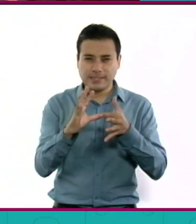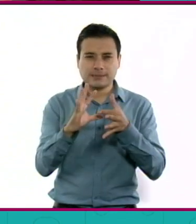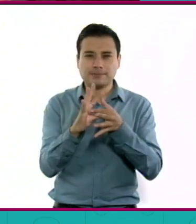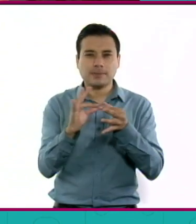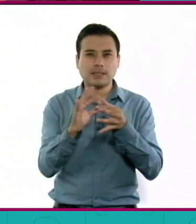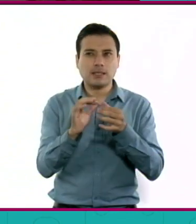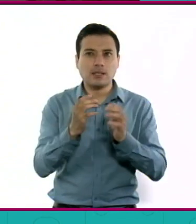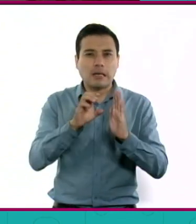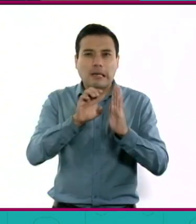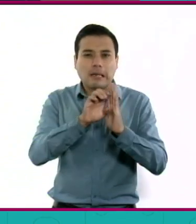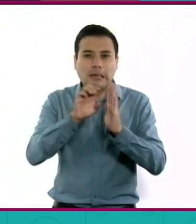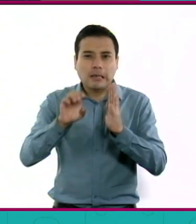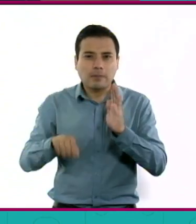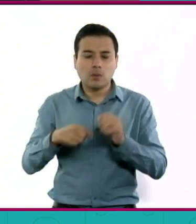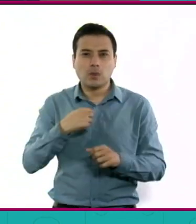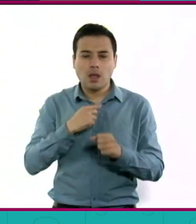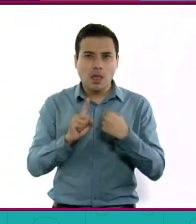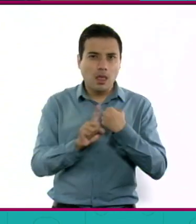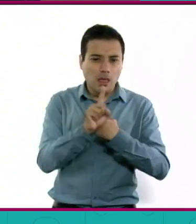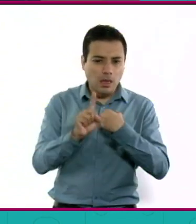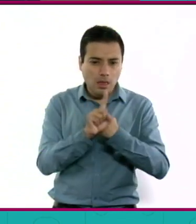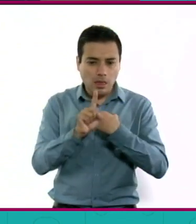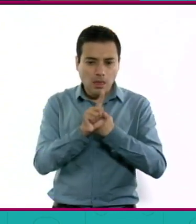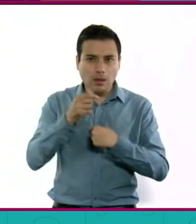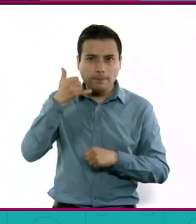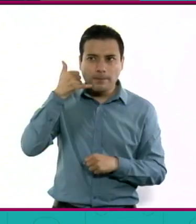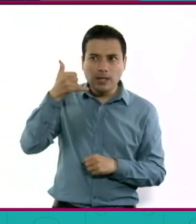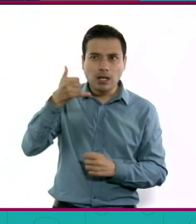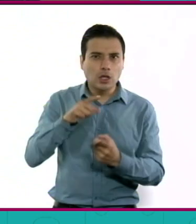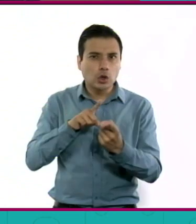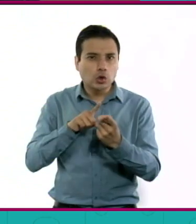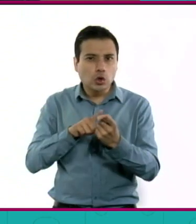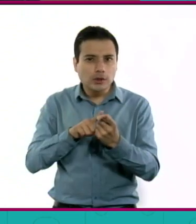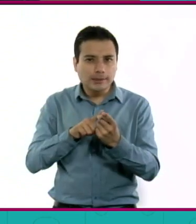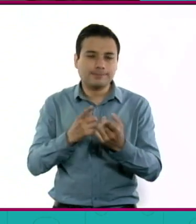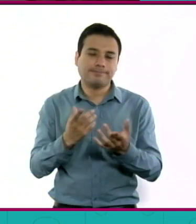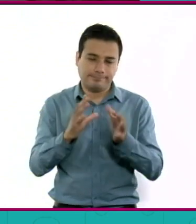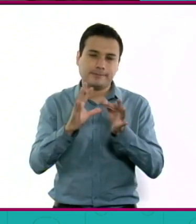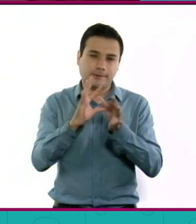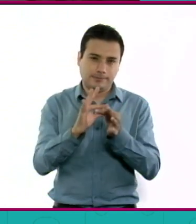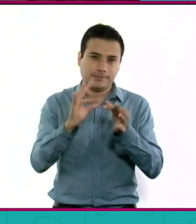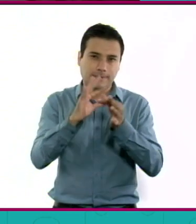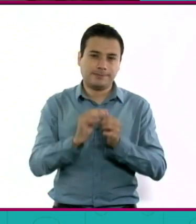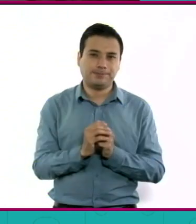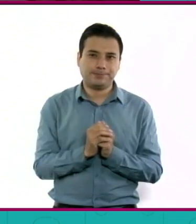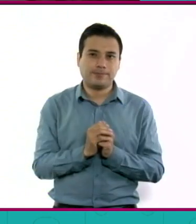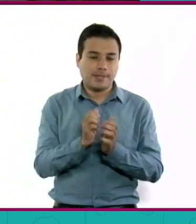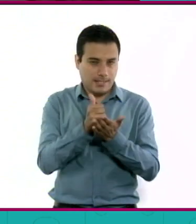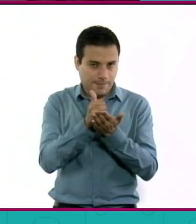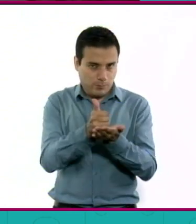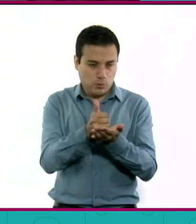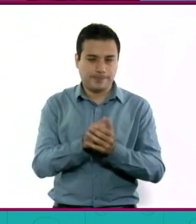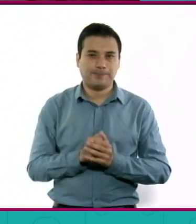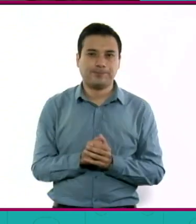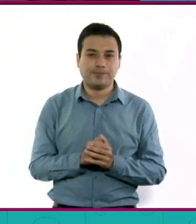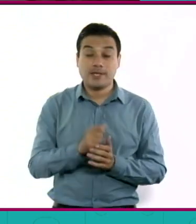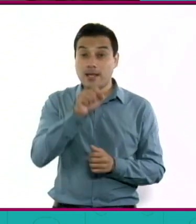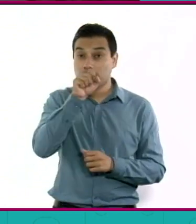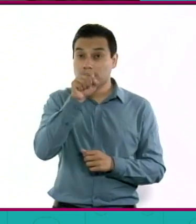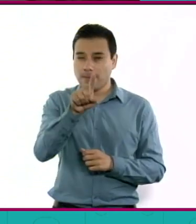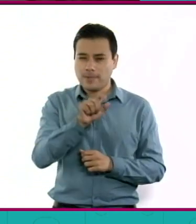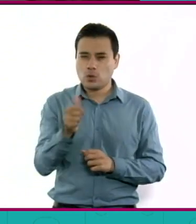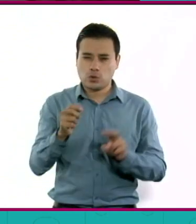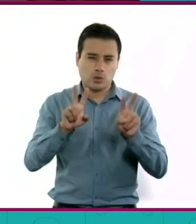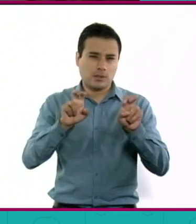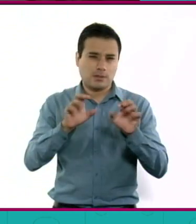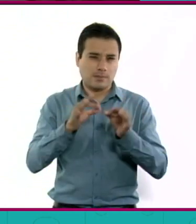marcar. Son sistemas gratuitos de apoyo emocional. Y otro tema importante, que no sé si después salga a la plática,